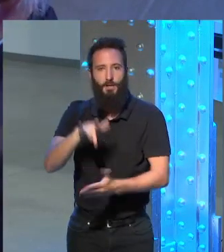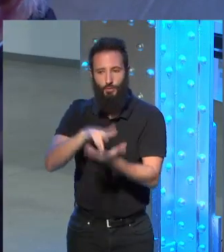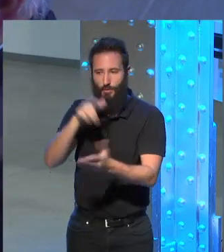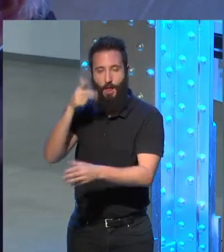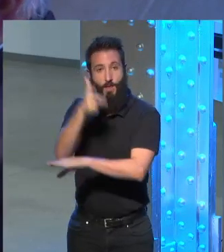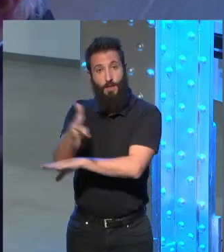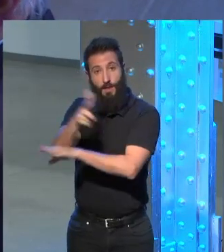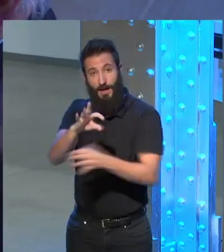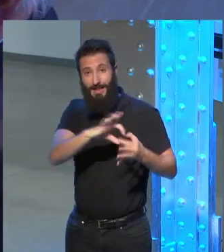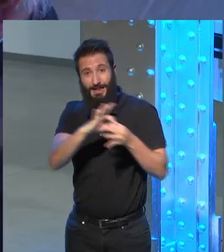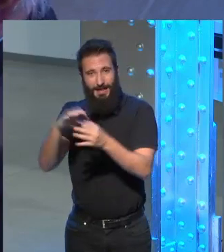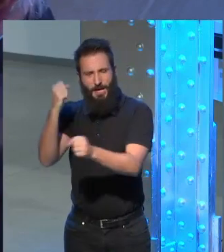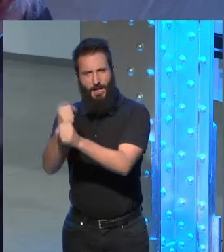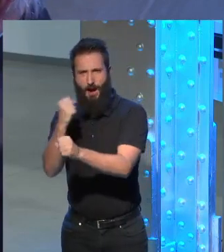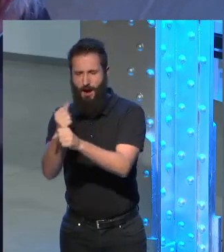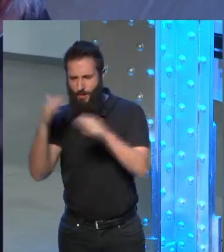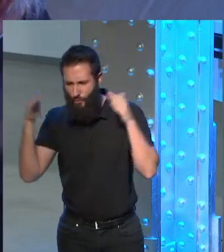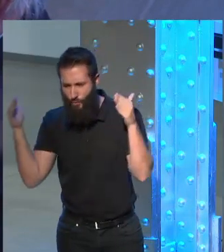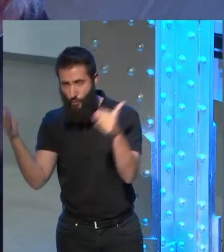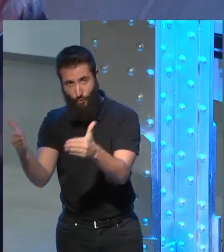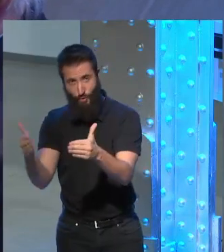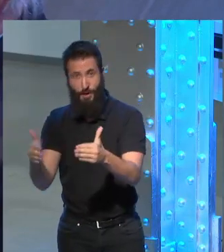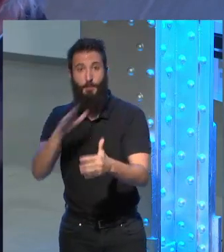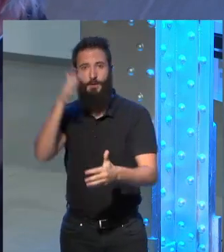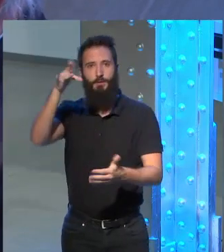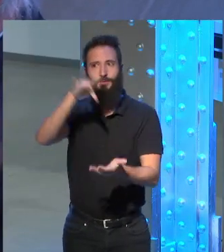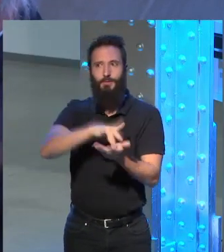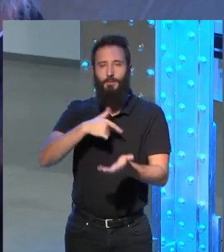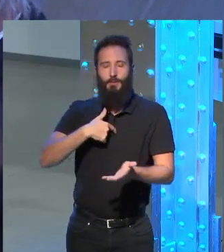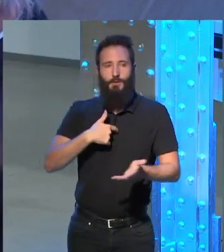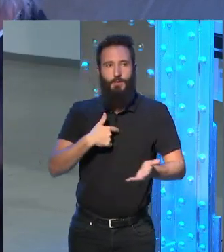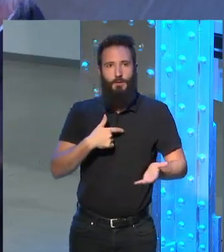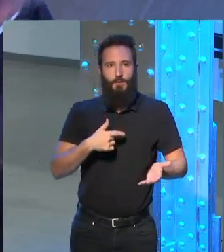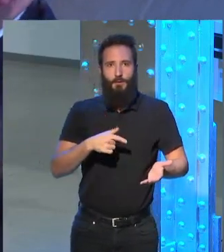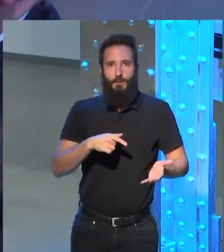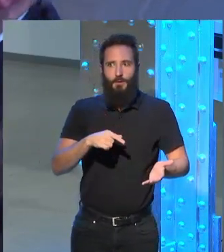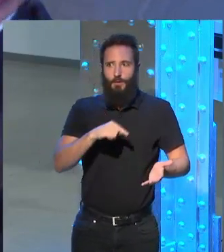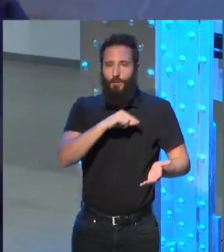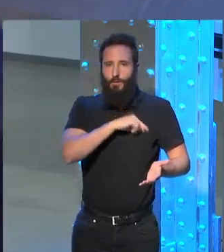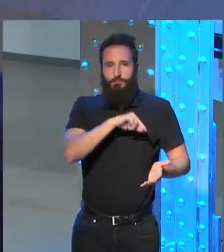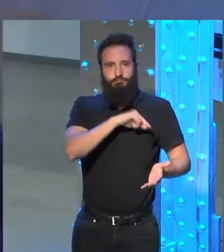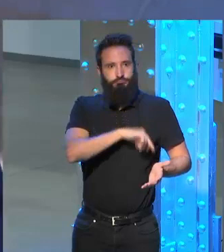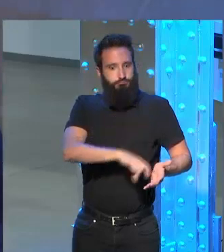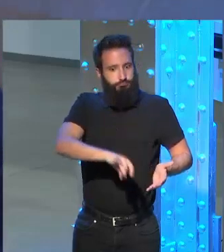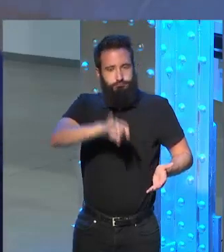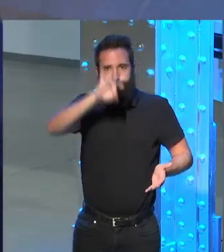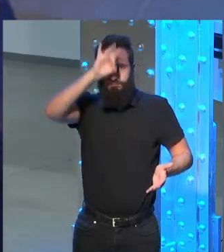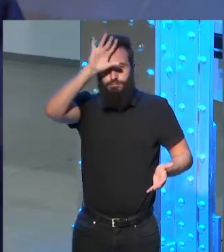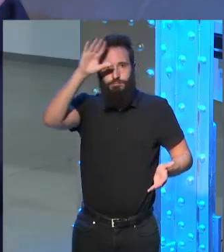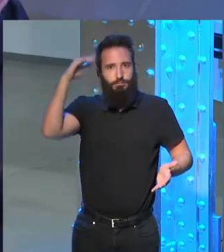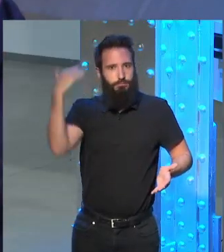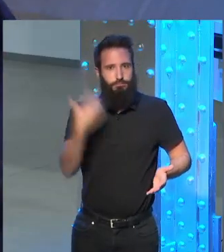en ese documental y yo me quedé tremendamente impresionado